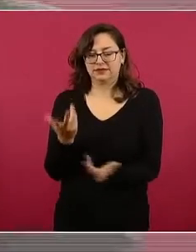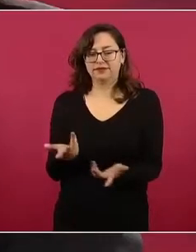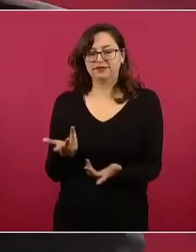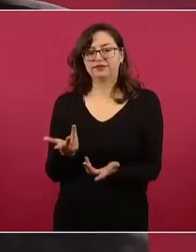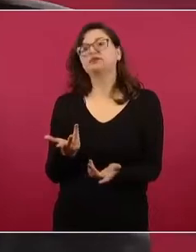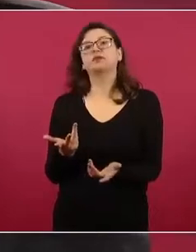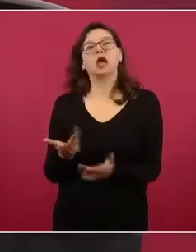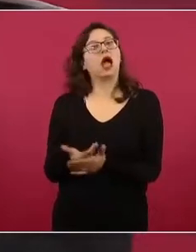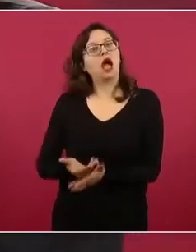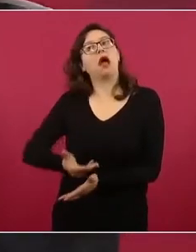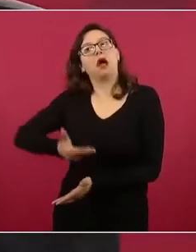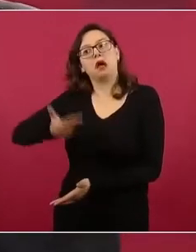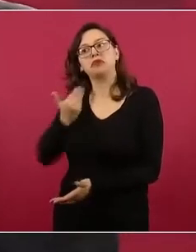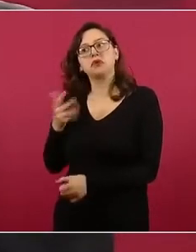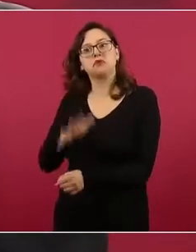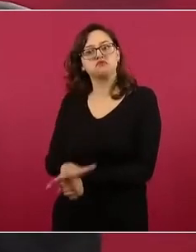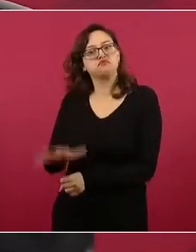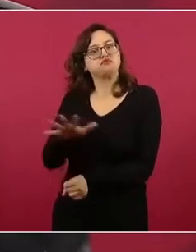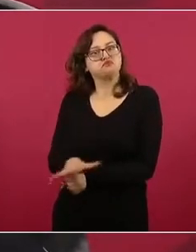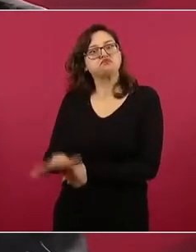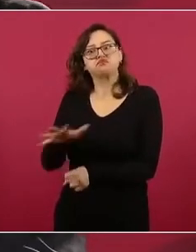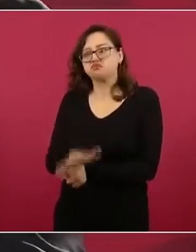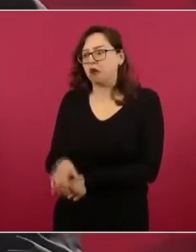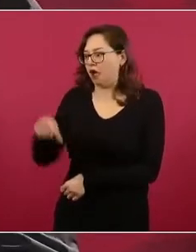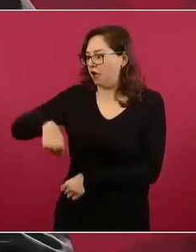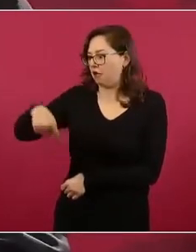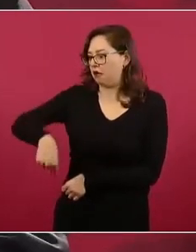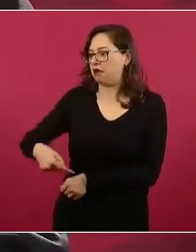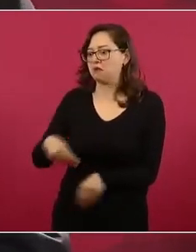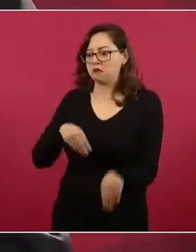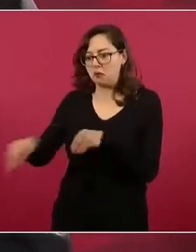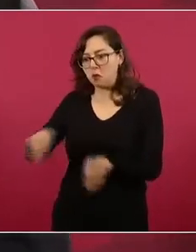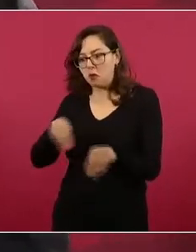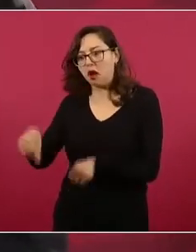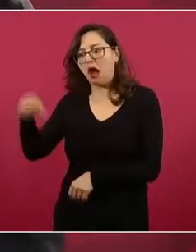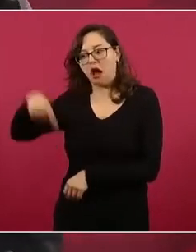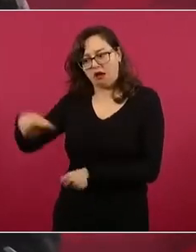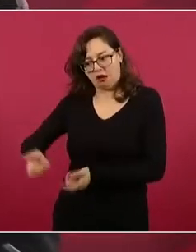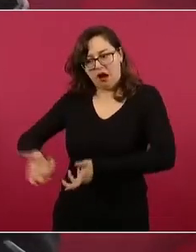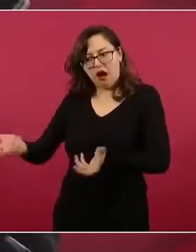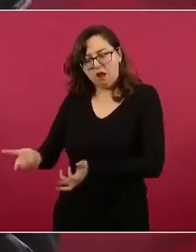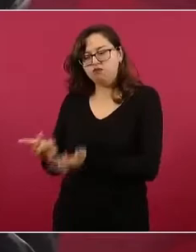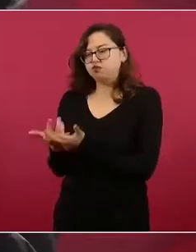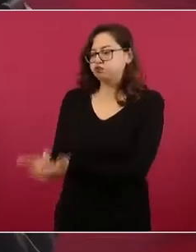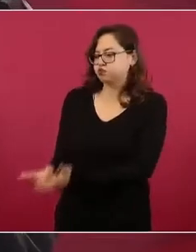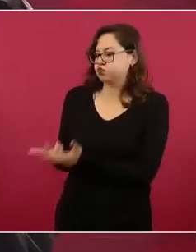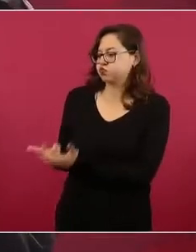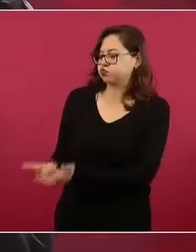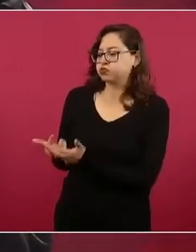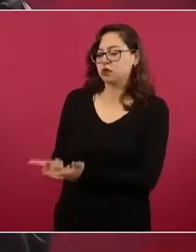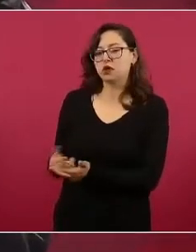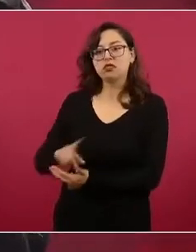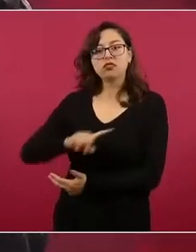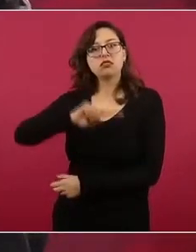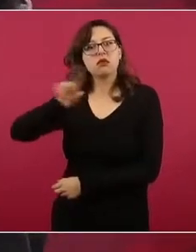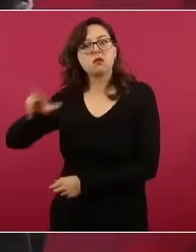nos volvimos importadores